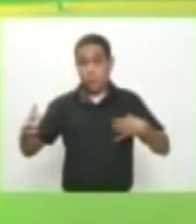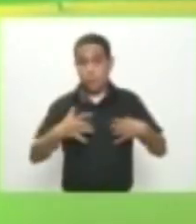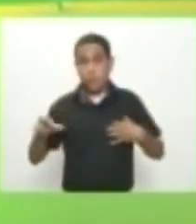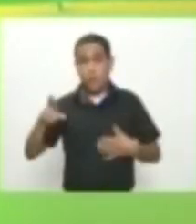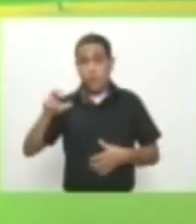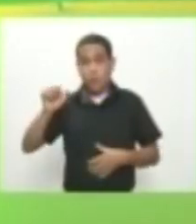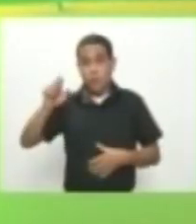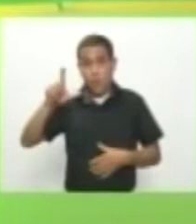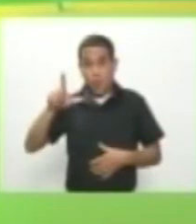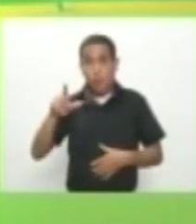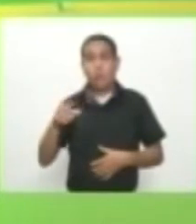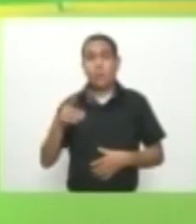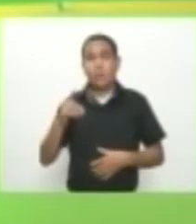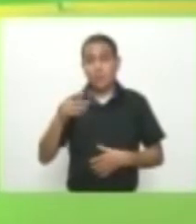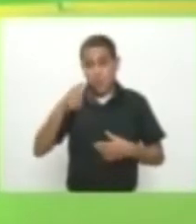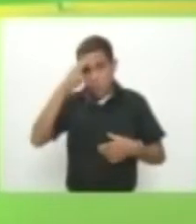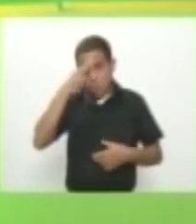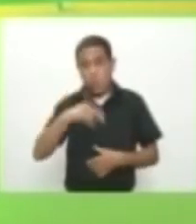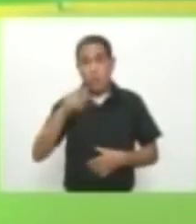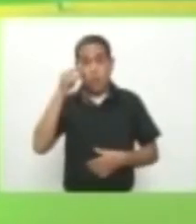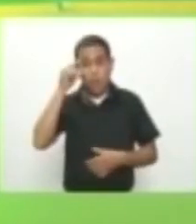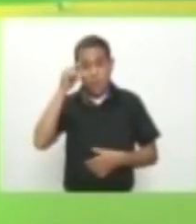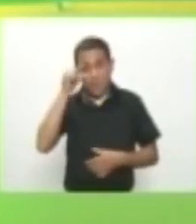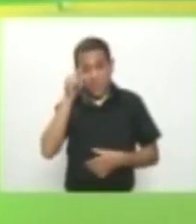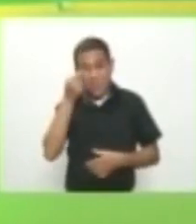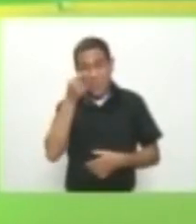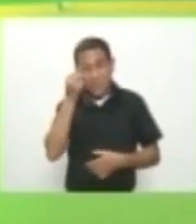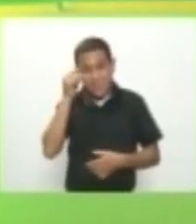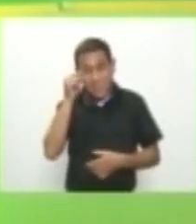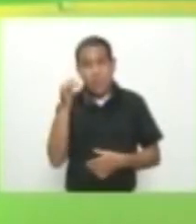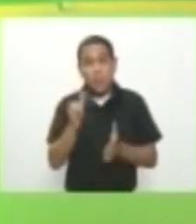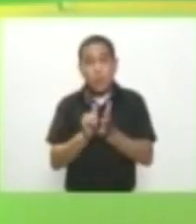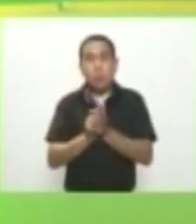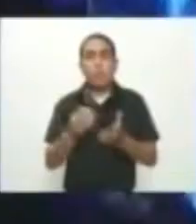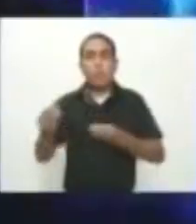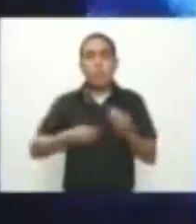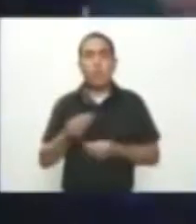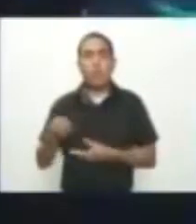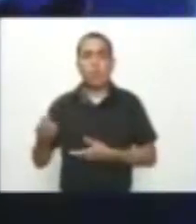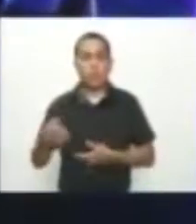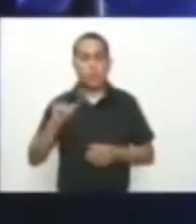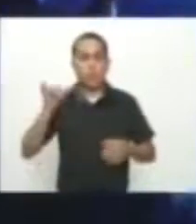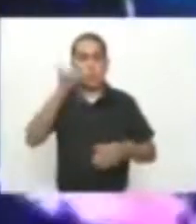víctima De una noticia En la que se decía Que había sido detenido En un aeropuerto De Medellín